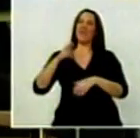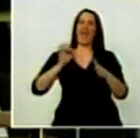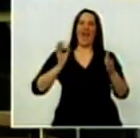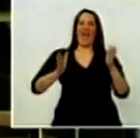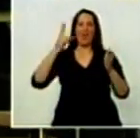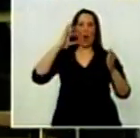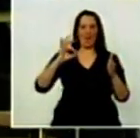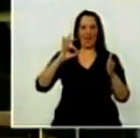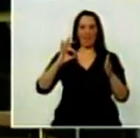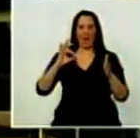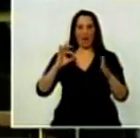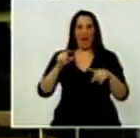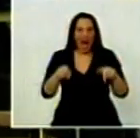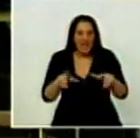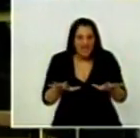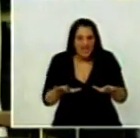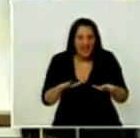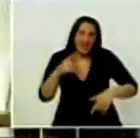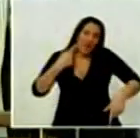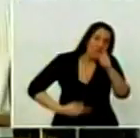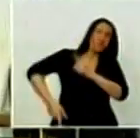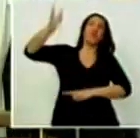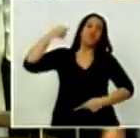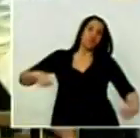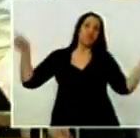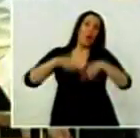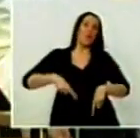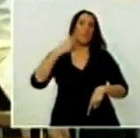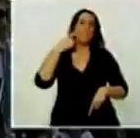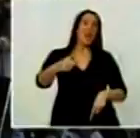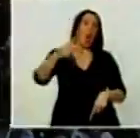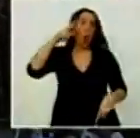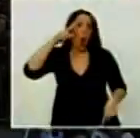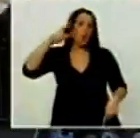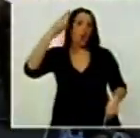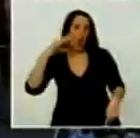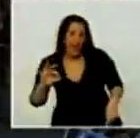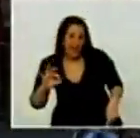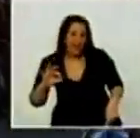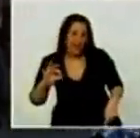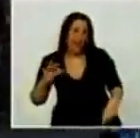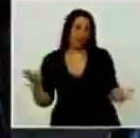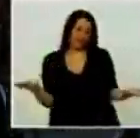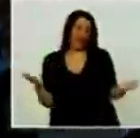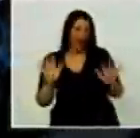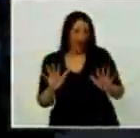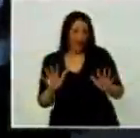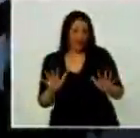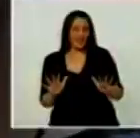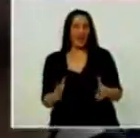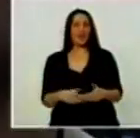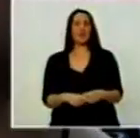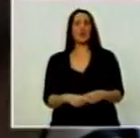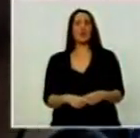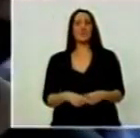a 1890, a la etapa del fraude patriótico, donde si no ganaba yo, no había elección y se tiraba